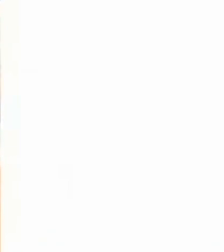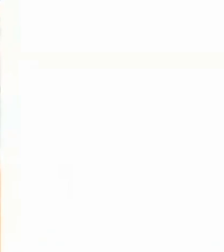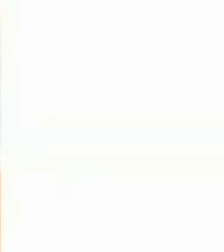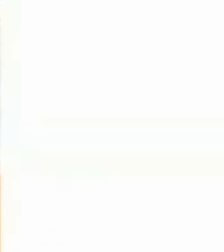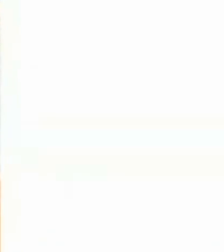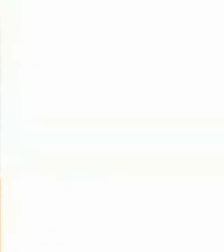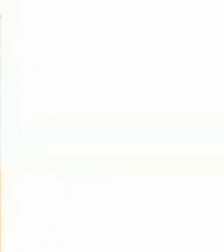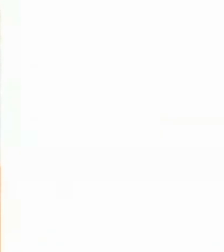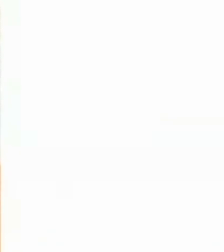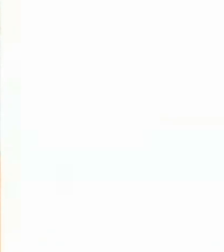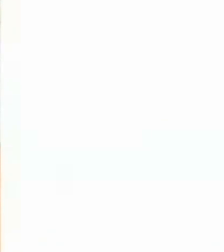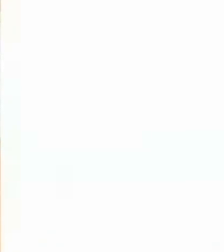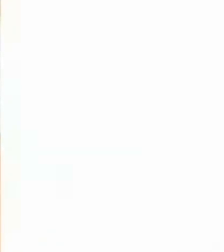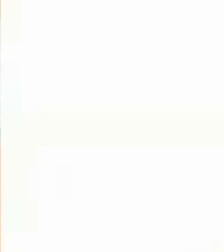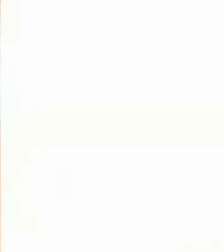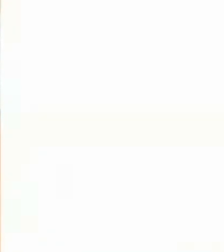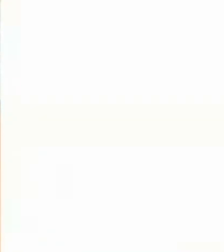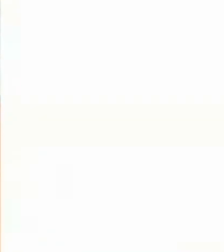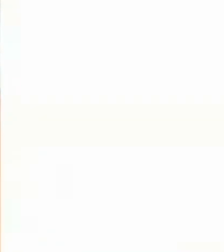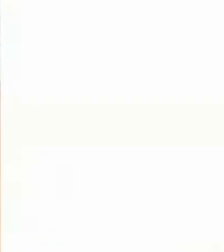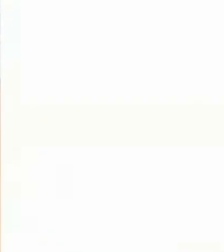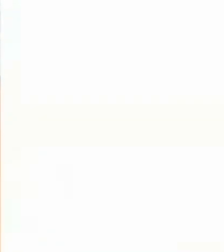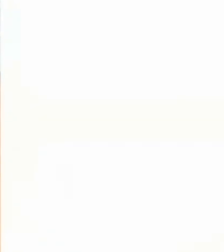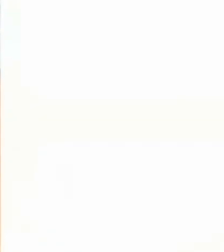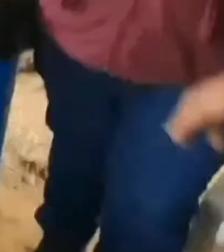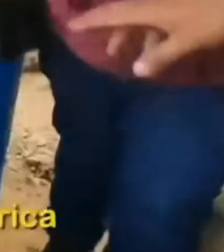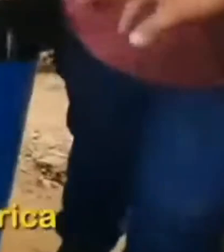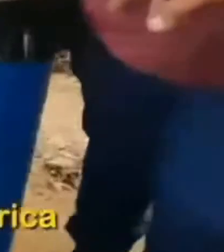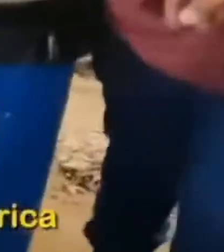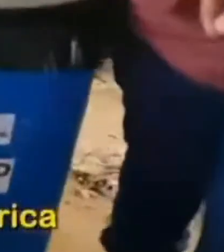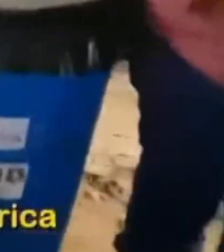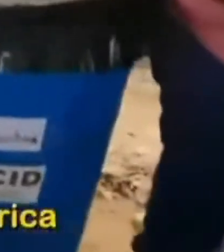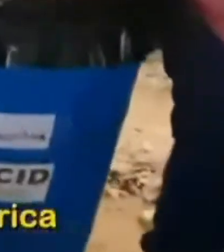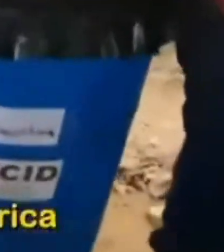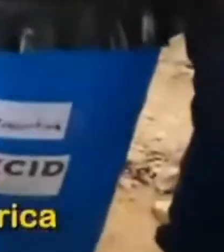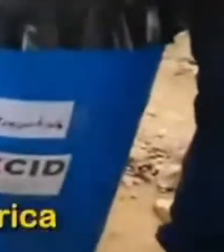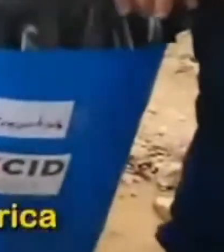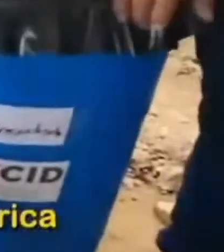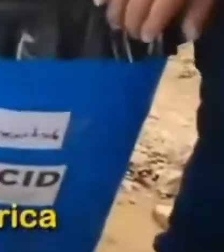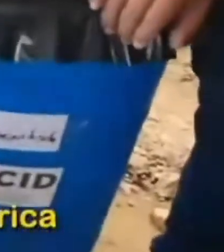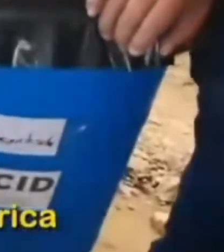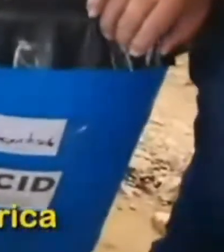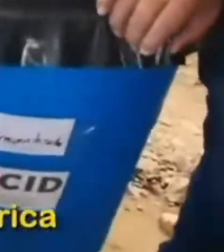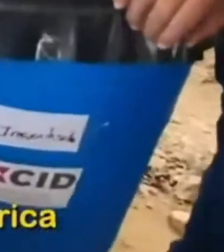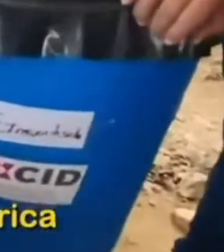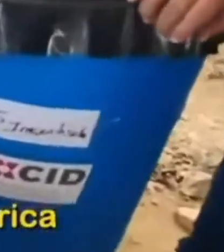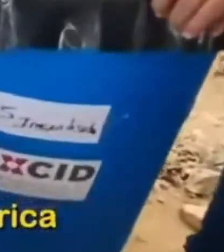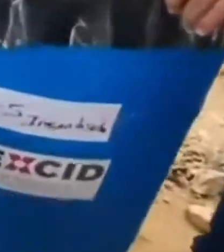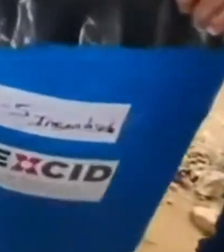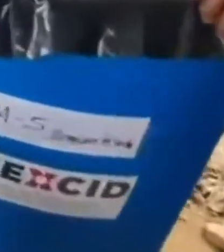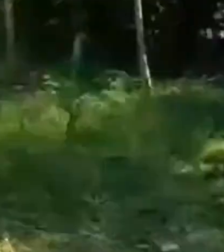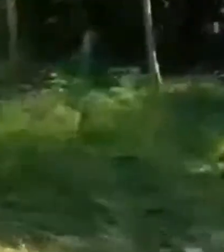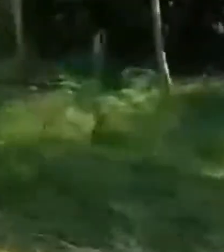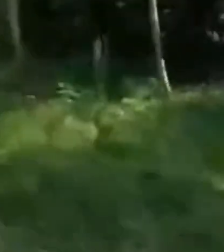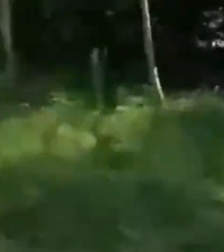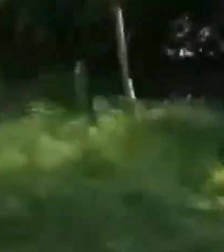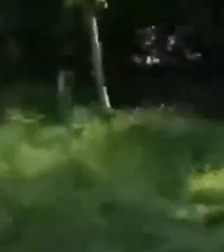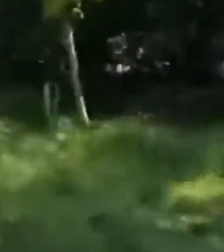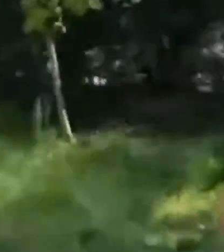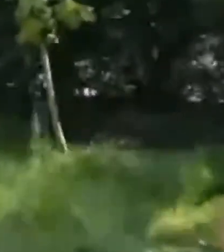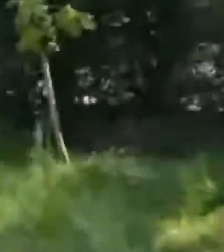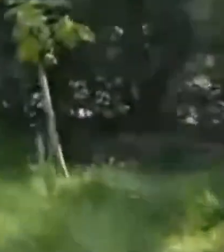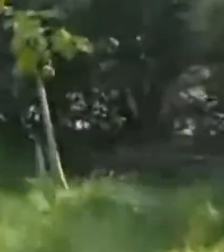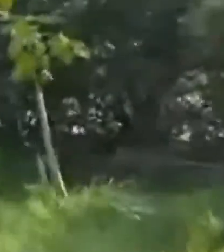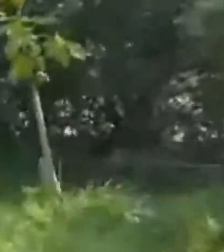Yo nunca había tenido tan siquiera una mata de plátano. Gracias a los químicos que hemos elaborado en la biofábrica, hemos